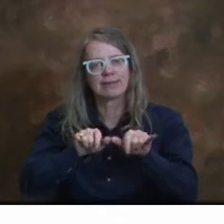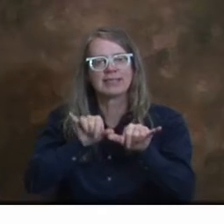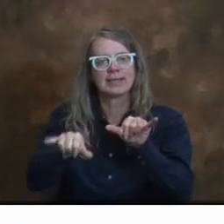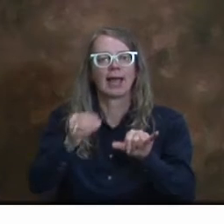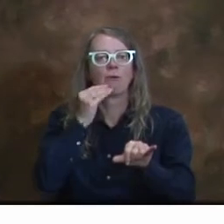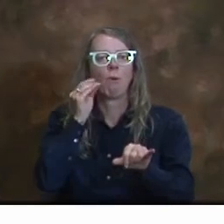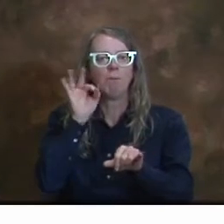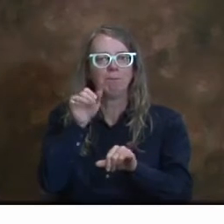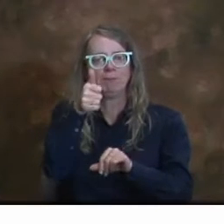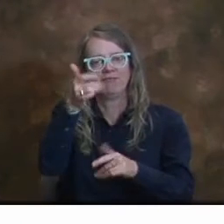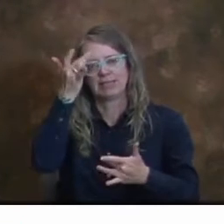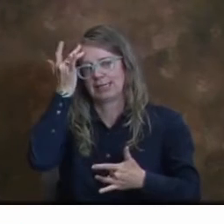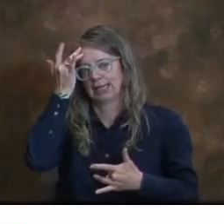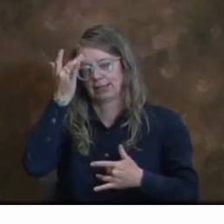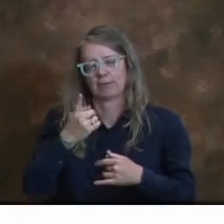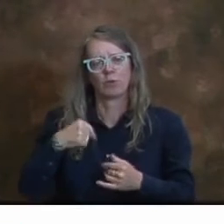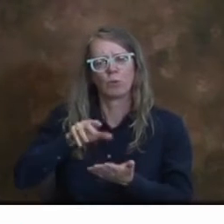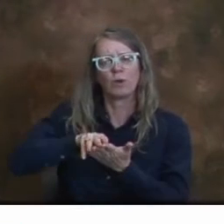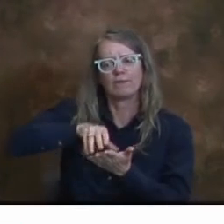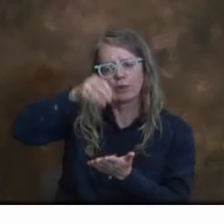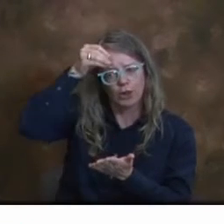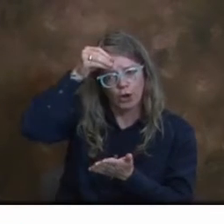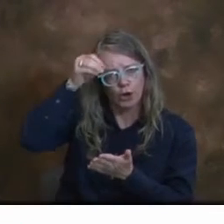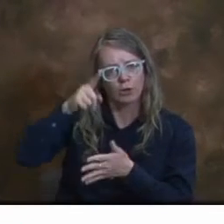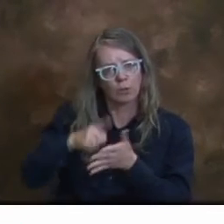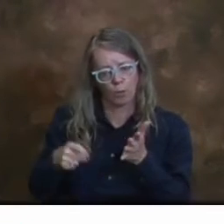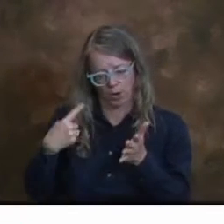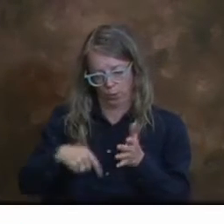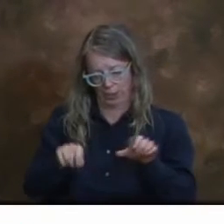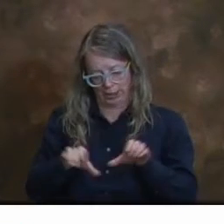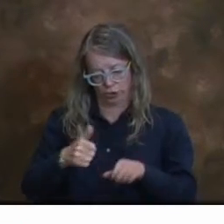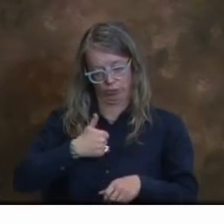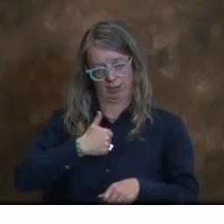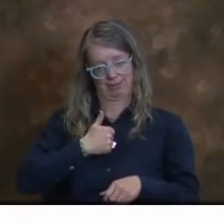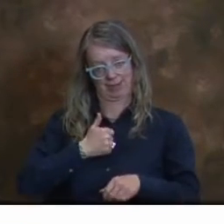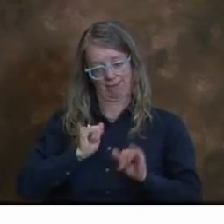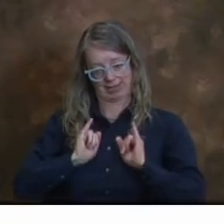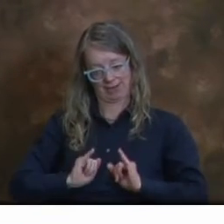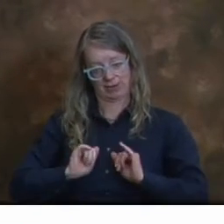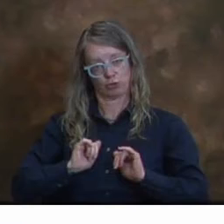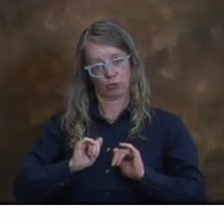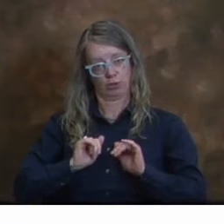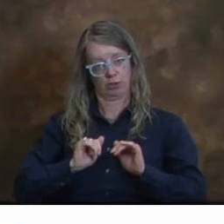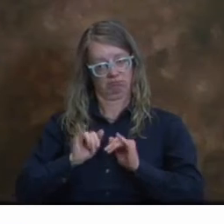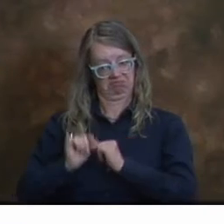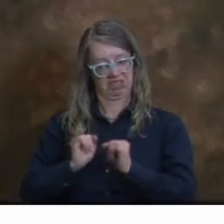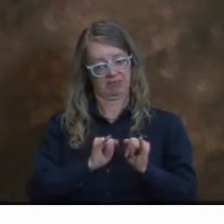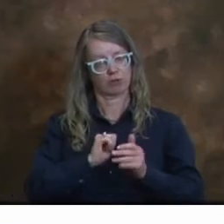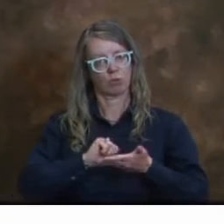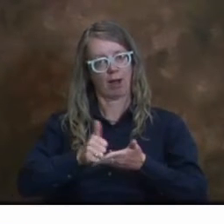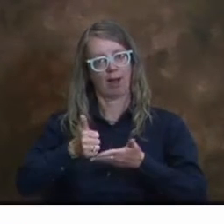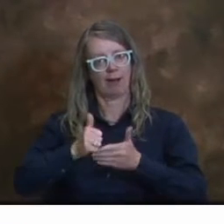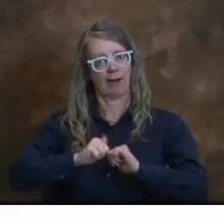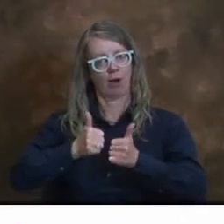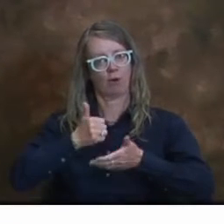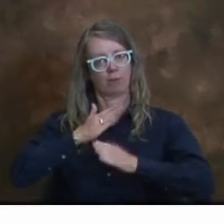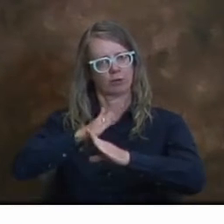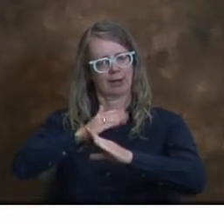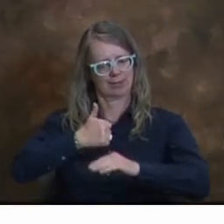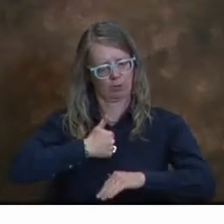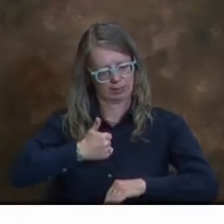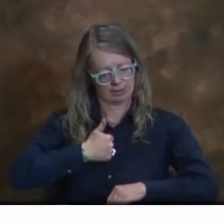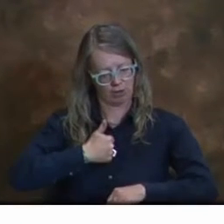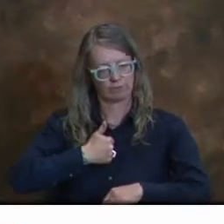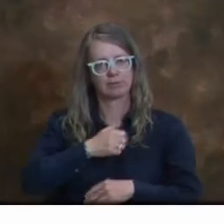del COVID, vacunación, etc. Sabemos el tipo de cosas que podemos hacer individualmente para protegernos a nosotros mismos y a otras